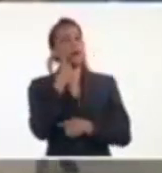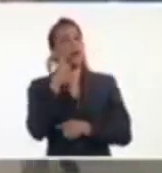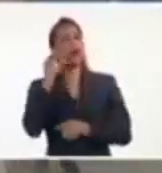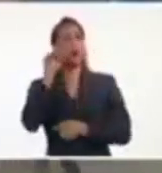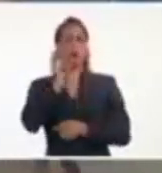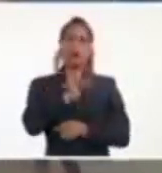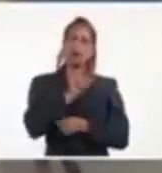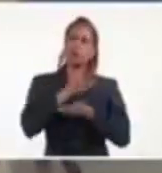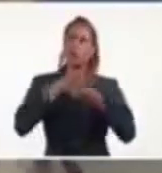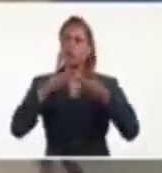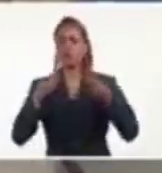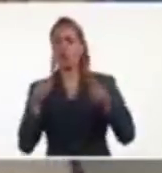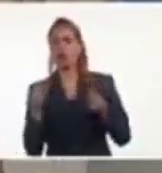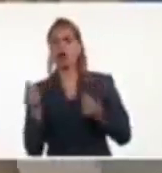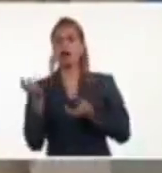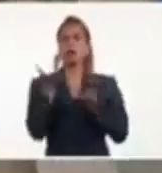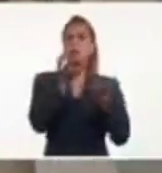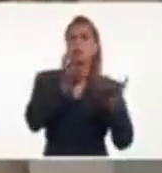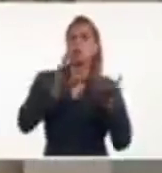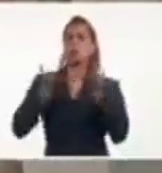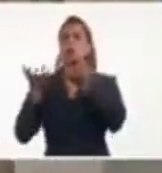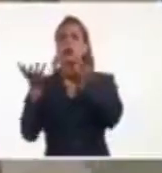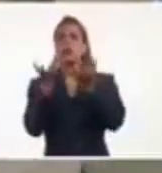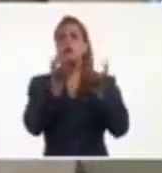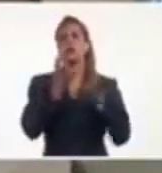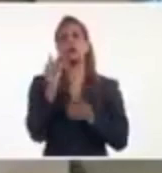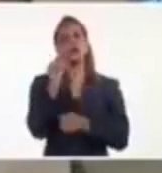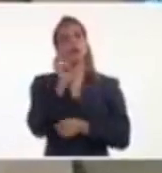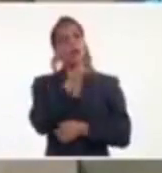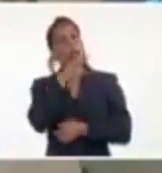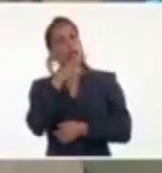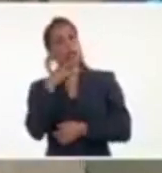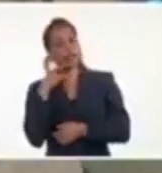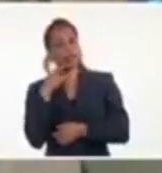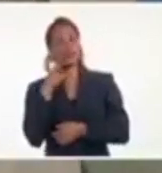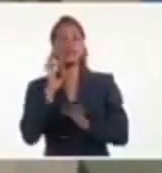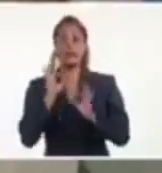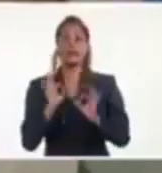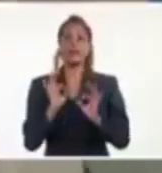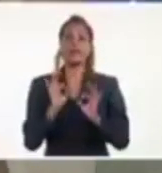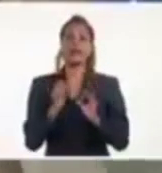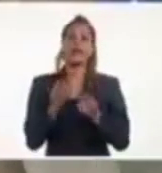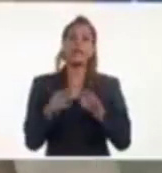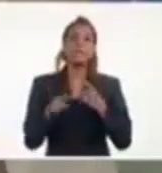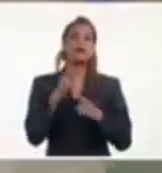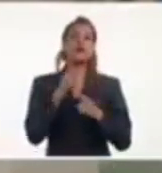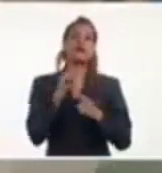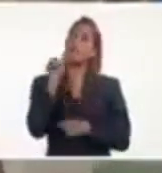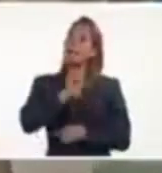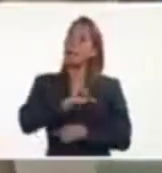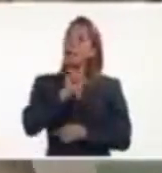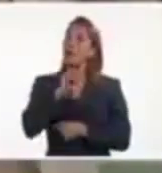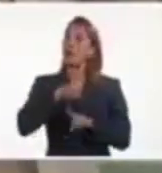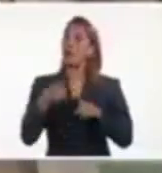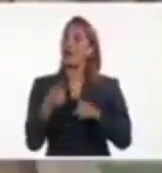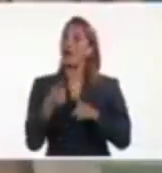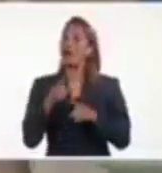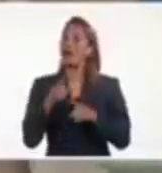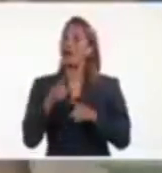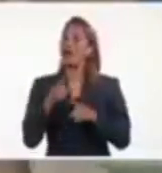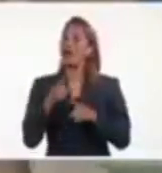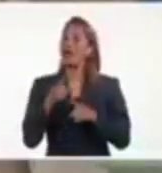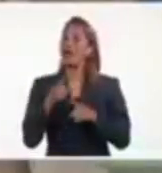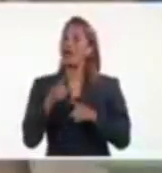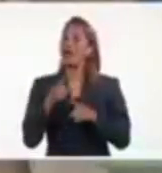aunque ustedes vean que ha disminuido la velocidad de traslación, eso en definitiva es un poco malo porque va a atravesar más tiempo